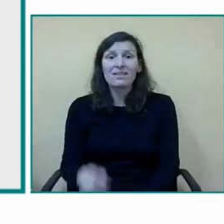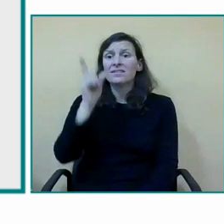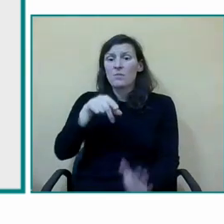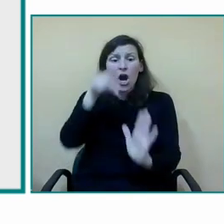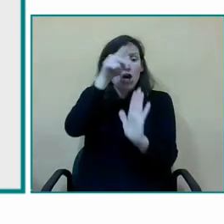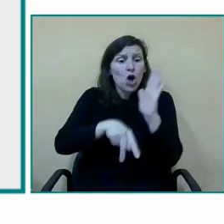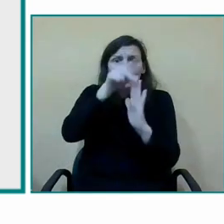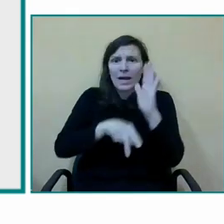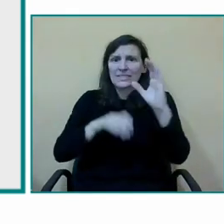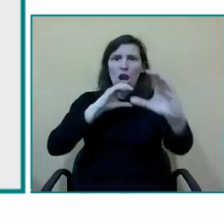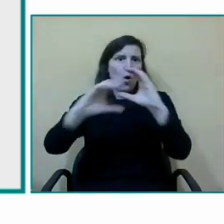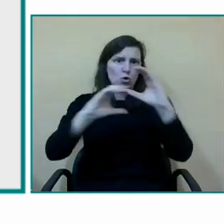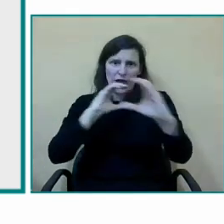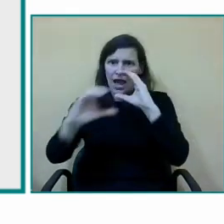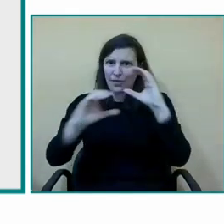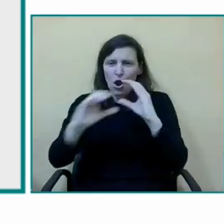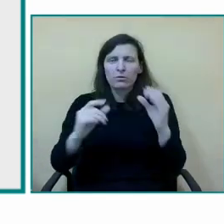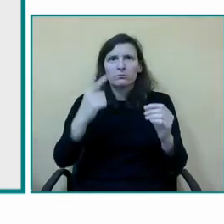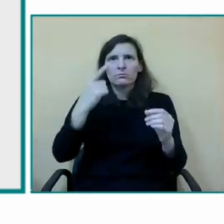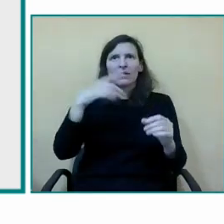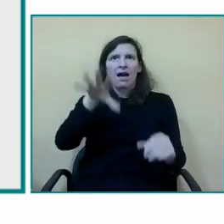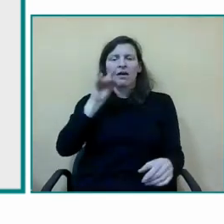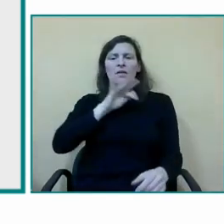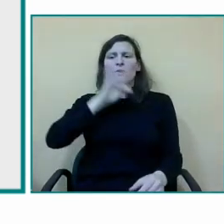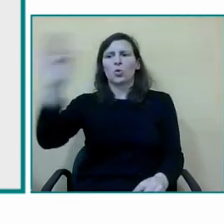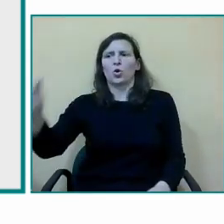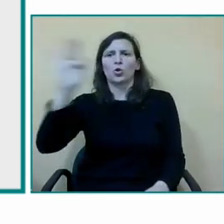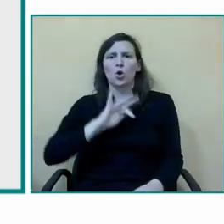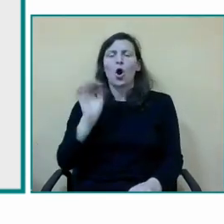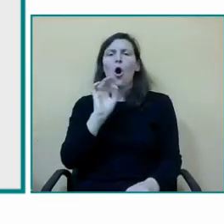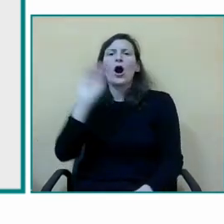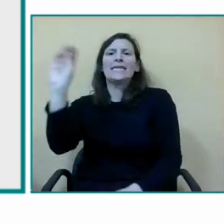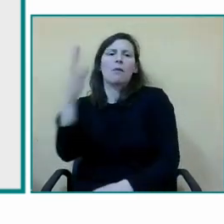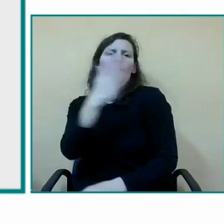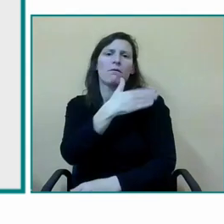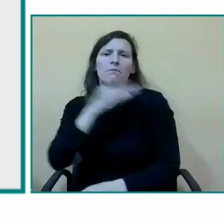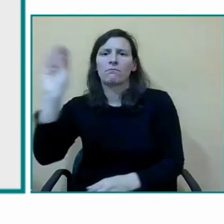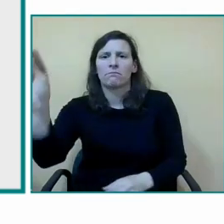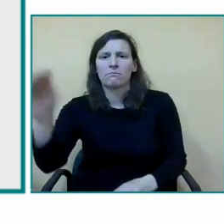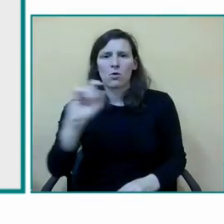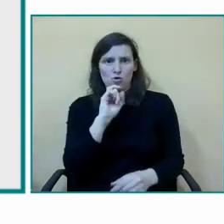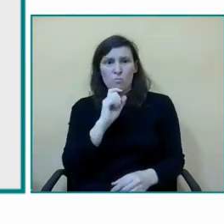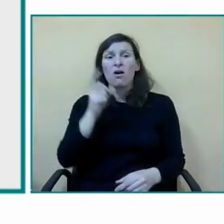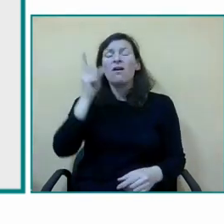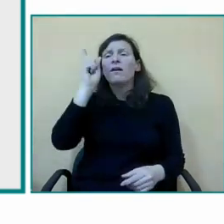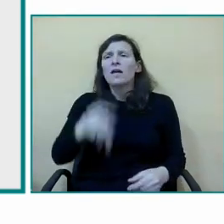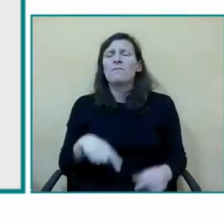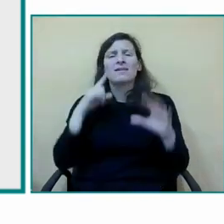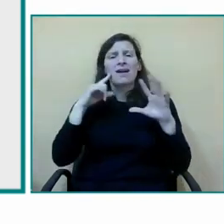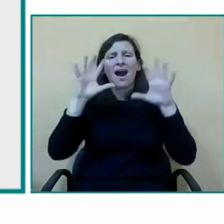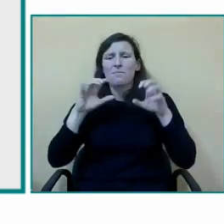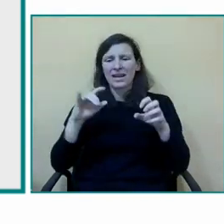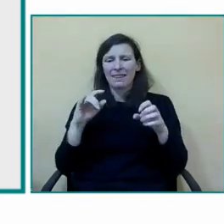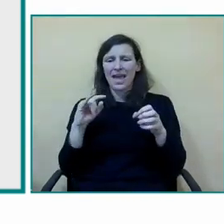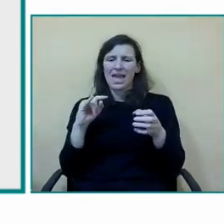básicas de comunicación hablarle dándole un toque en el hombro explicarle los aparatos en el momento que